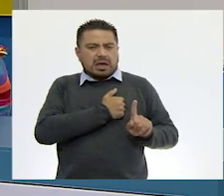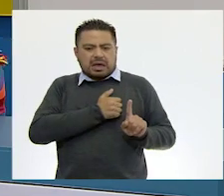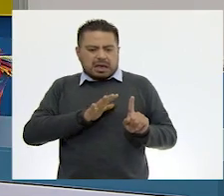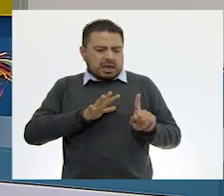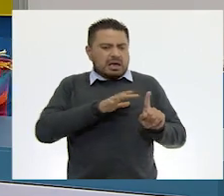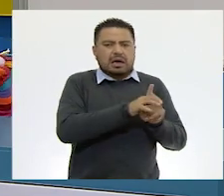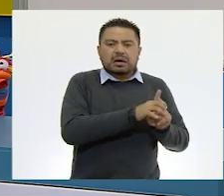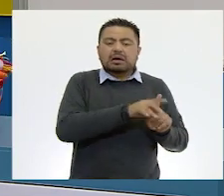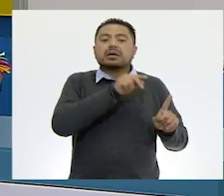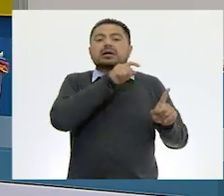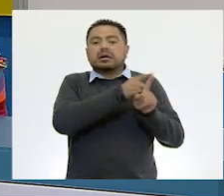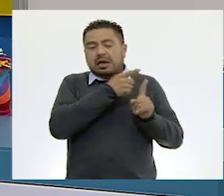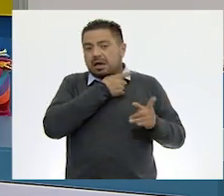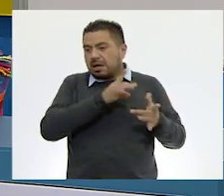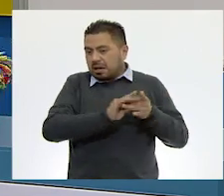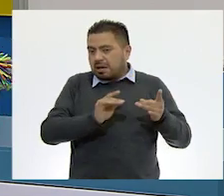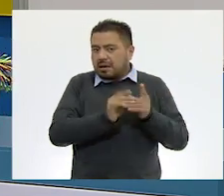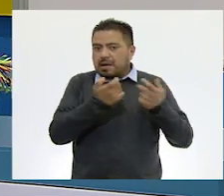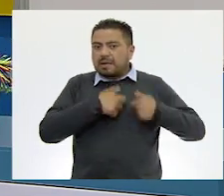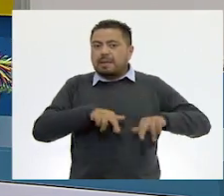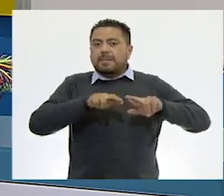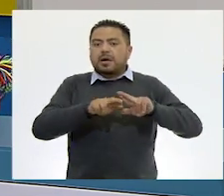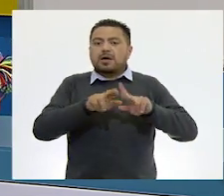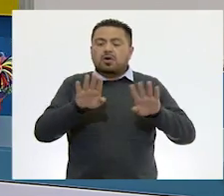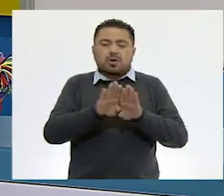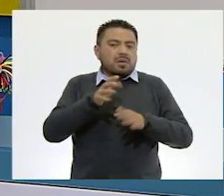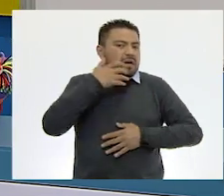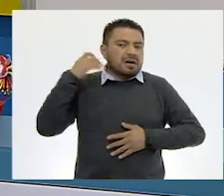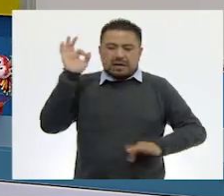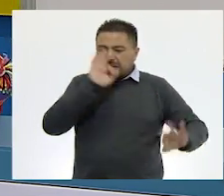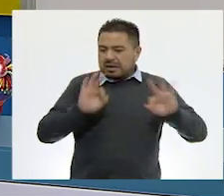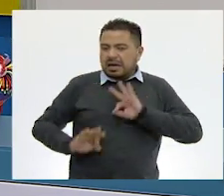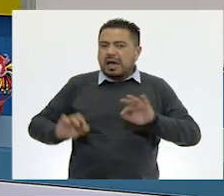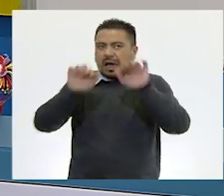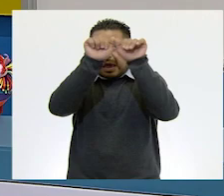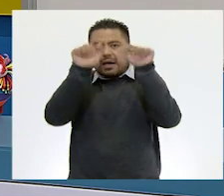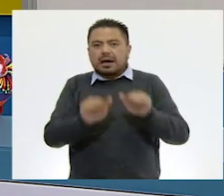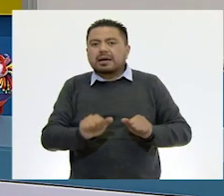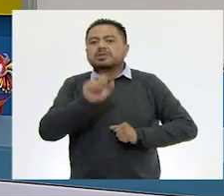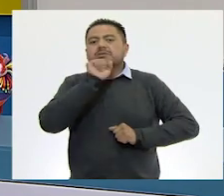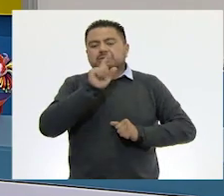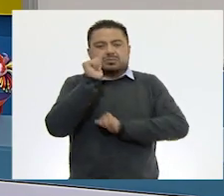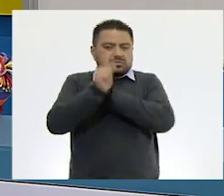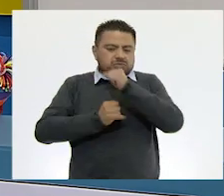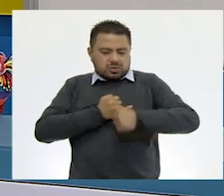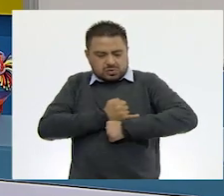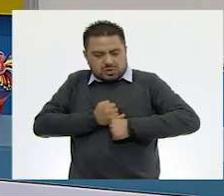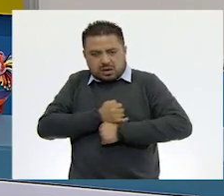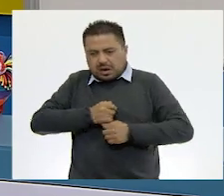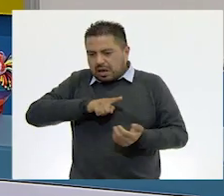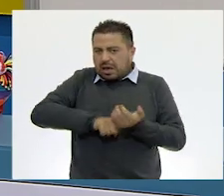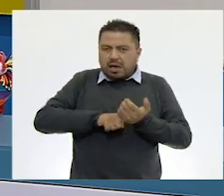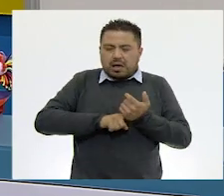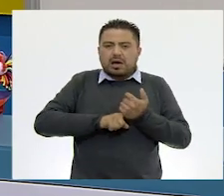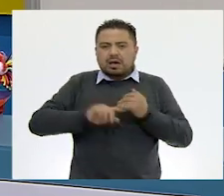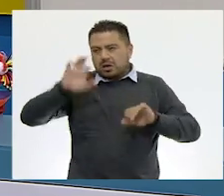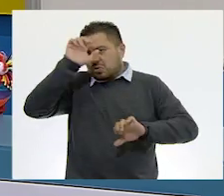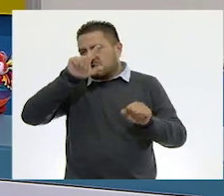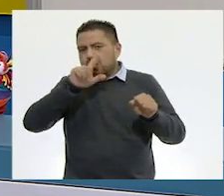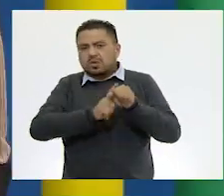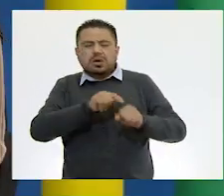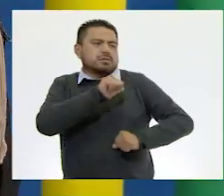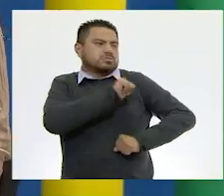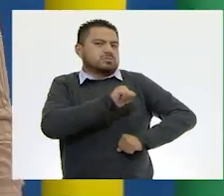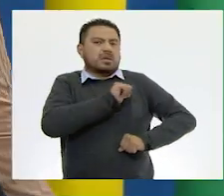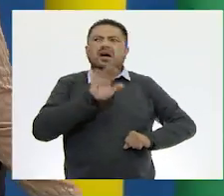dioses y existen representaciones del jaguar en el arte y la arqueología de culturas precolombinas.